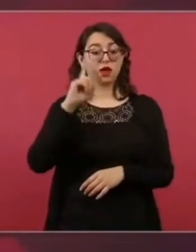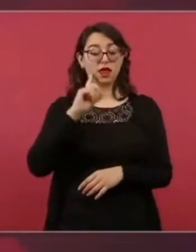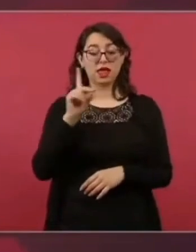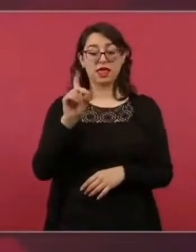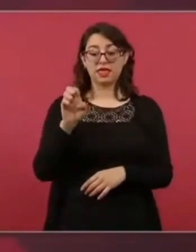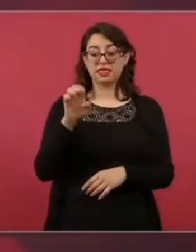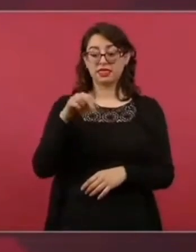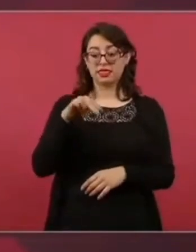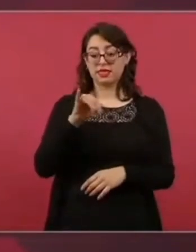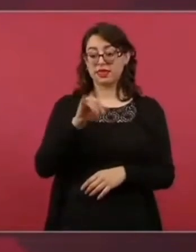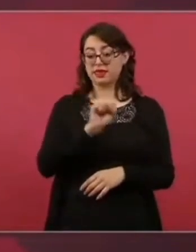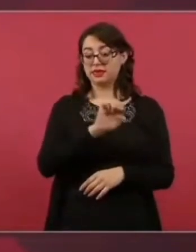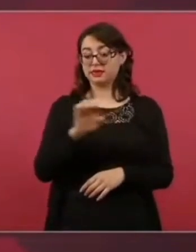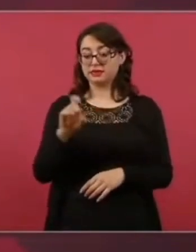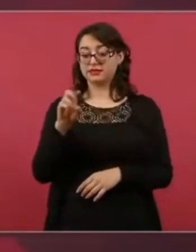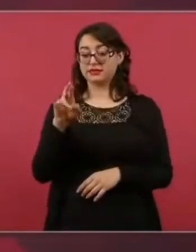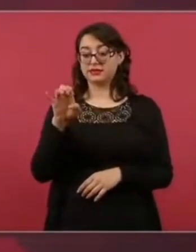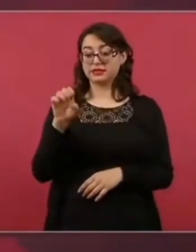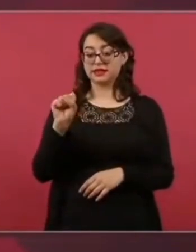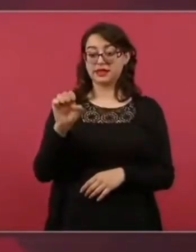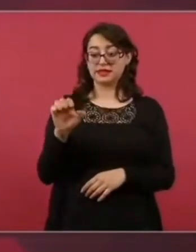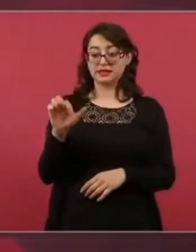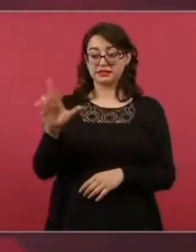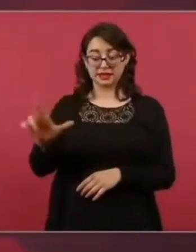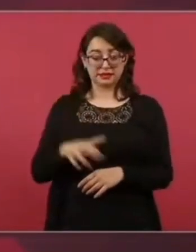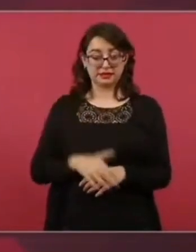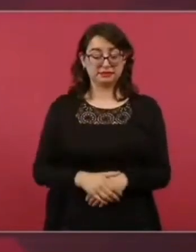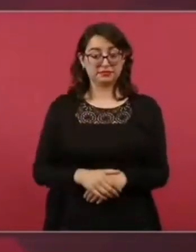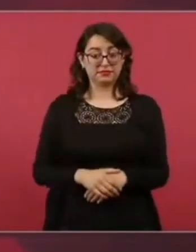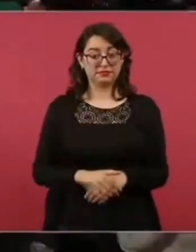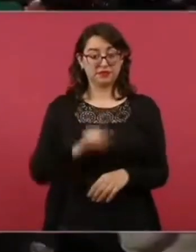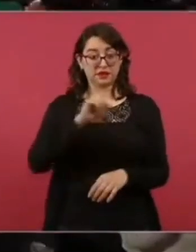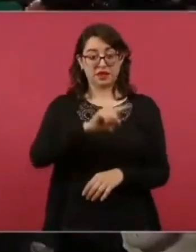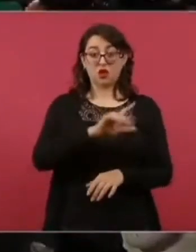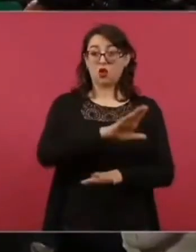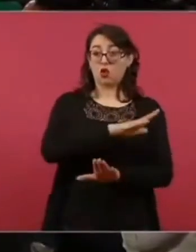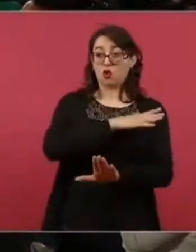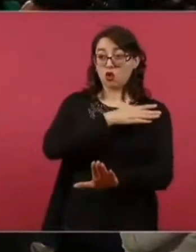decirle a la primera gobernadora del Estado de México